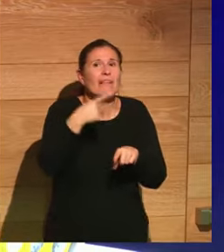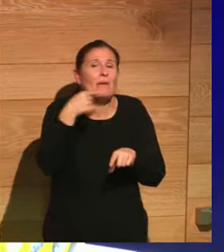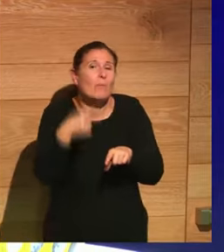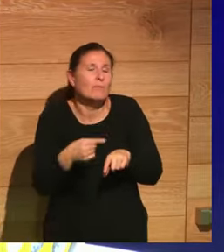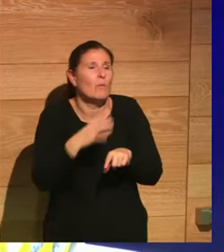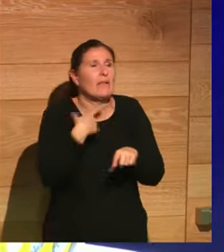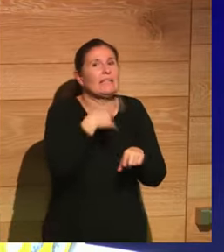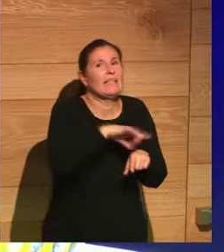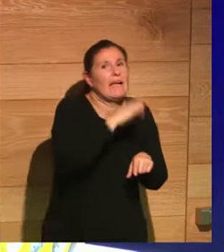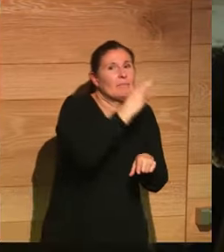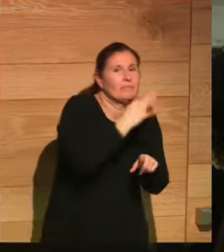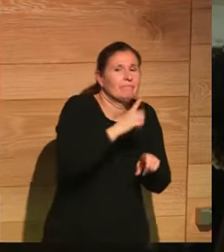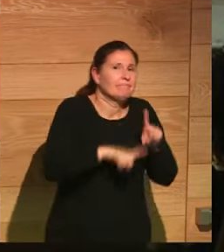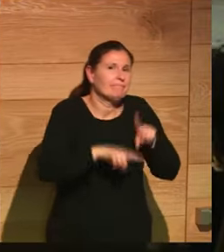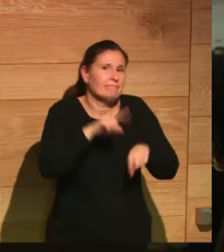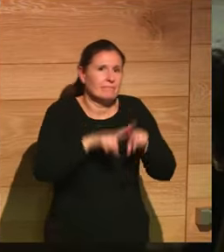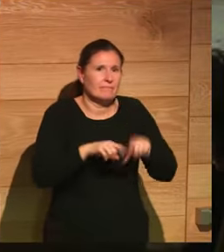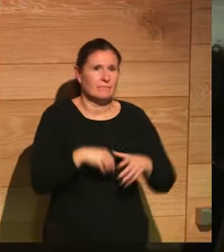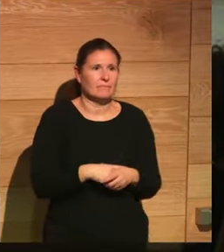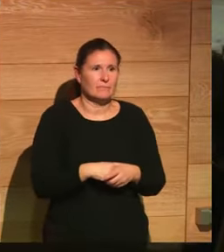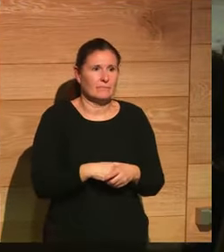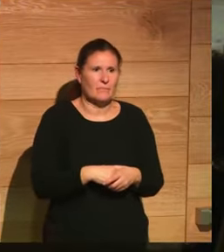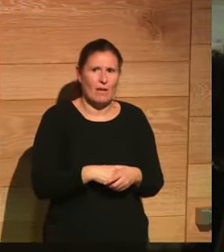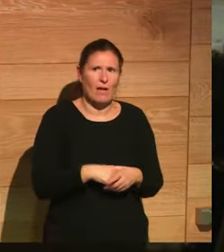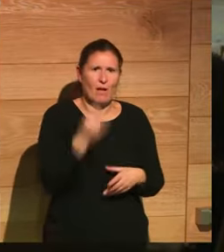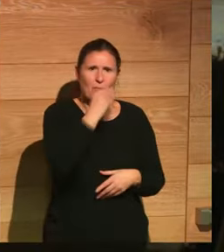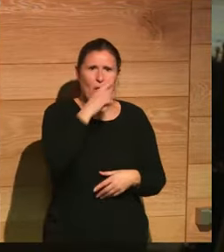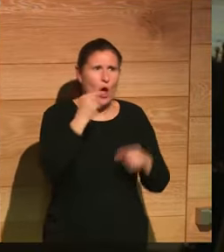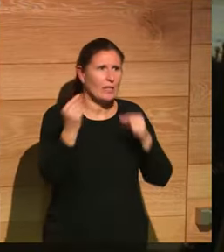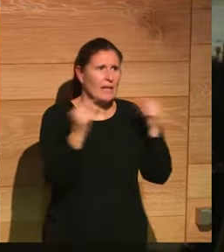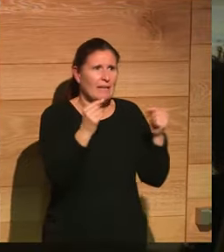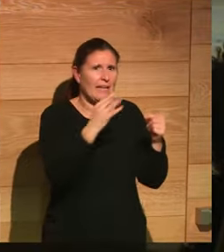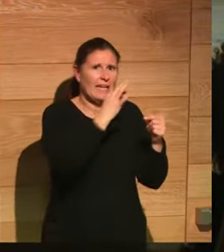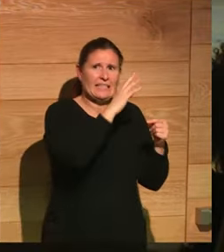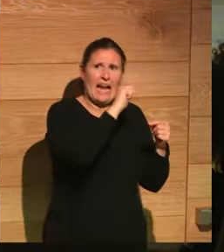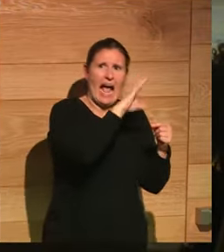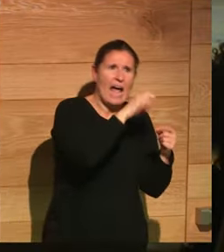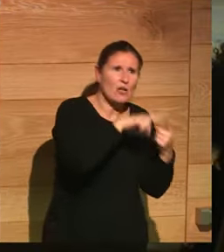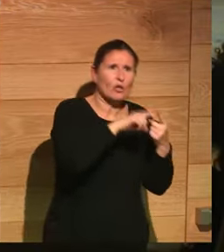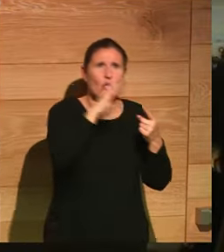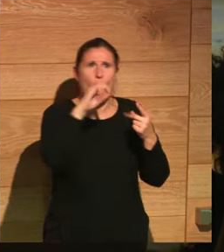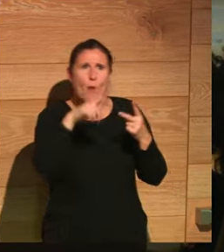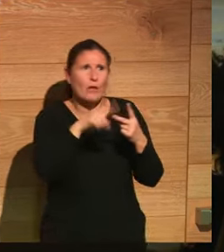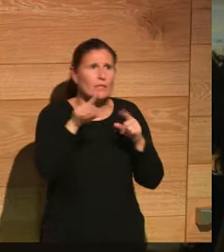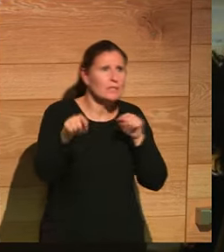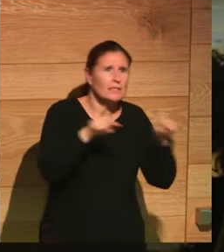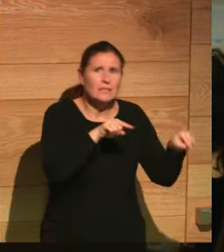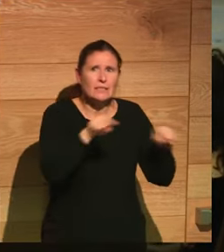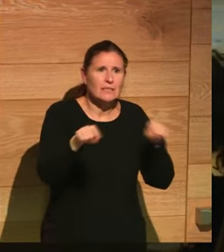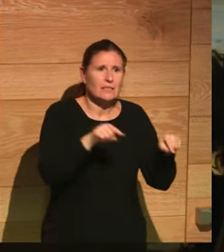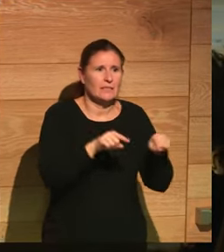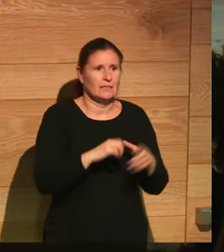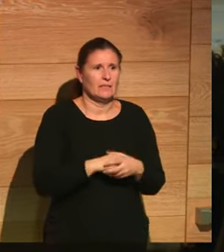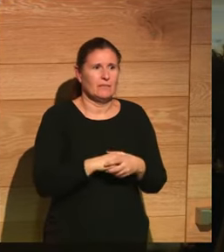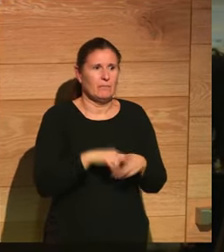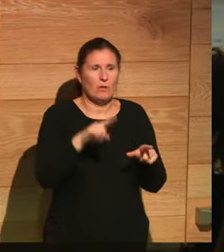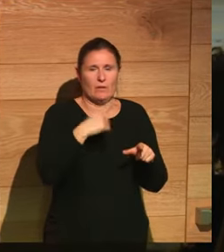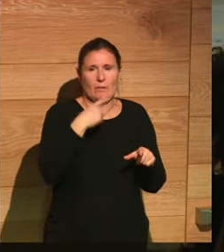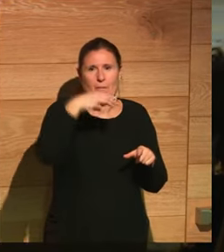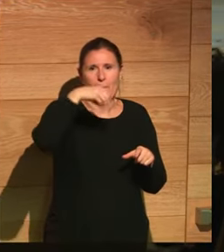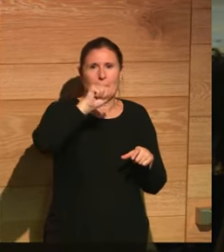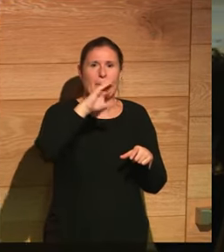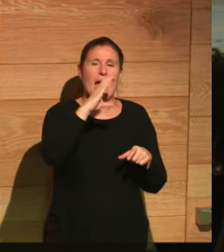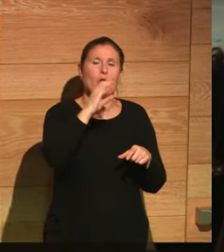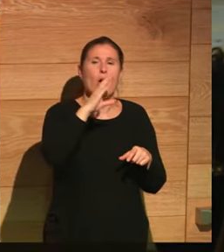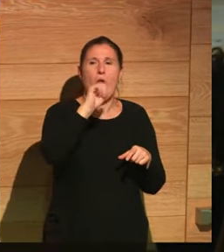me gustaría que hubiera un vivo debate entre trajanistas es otro día las meditaciones de marco aurelio si las podemos leer hombre por supuesto